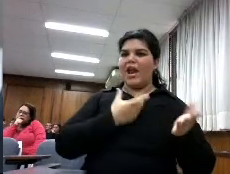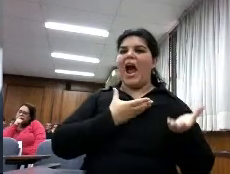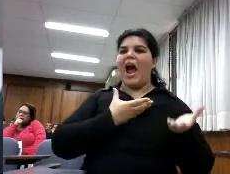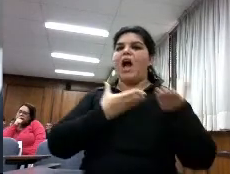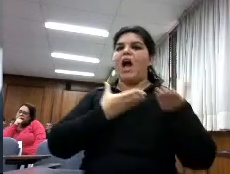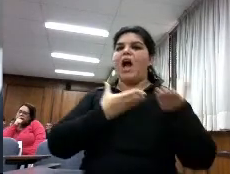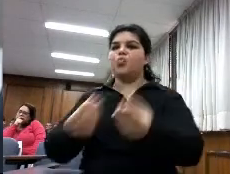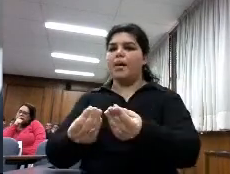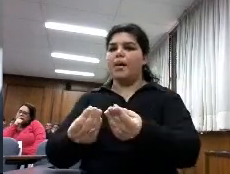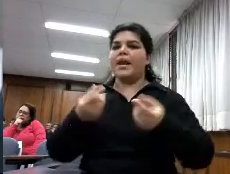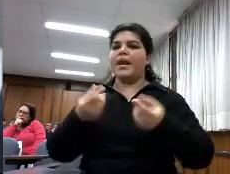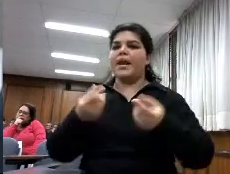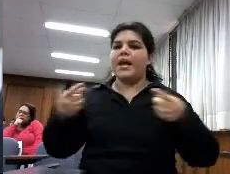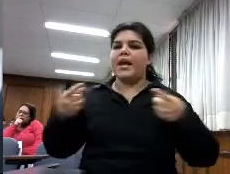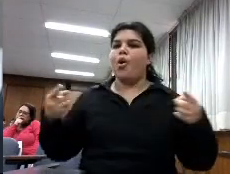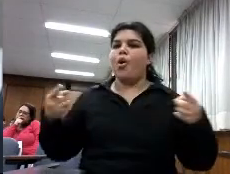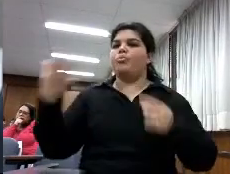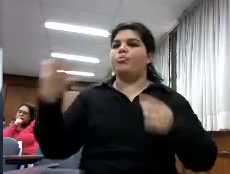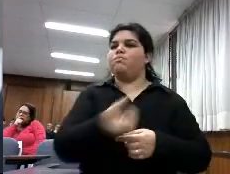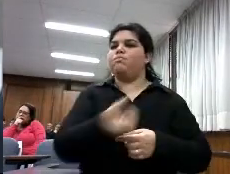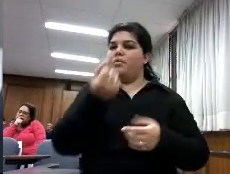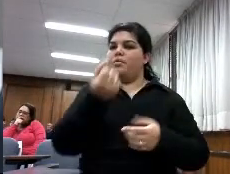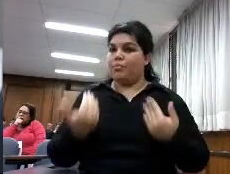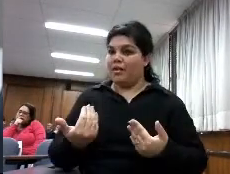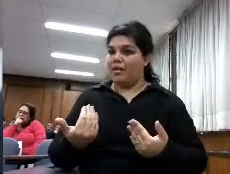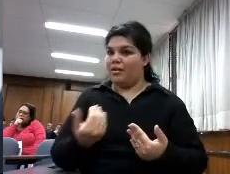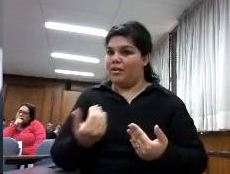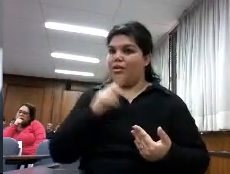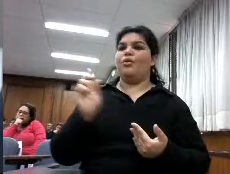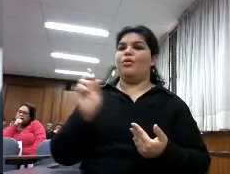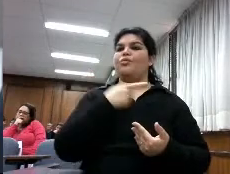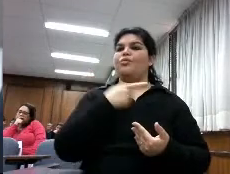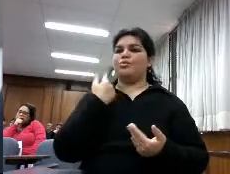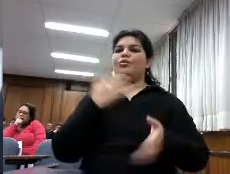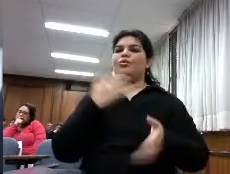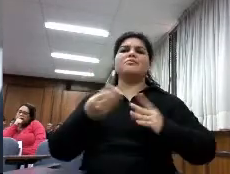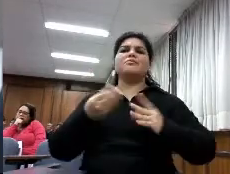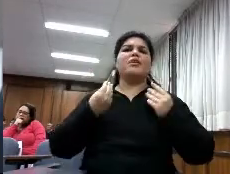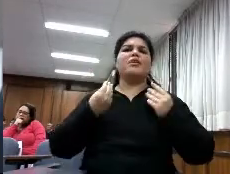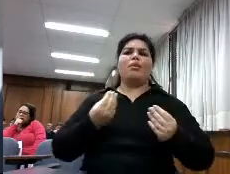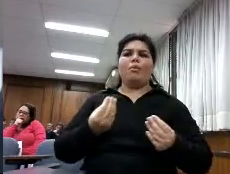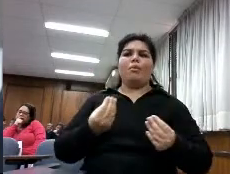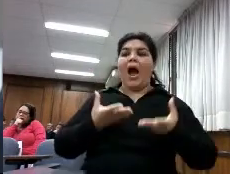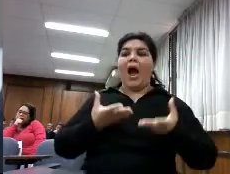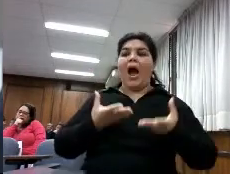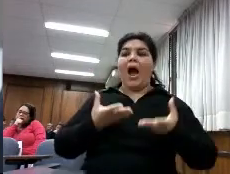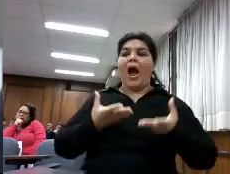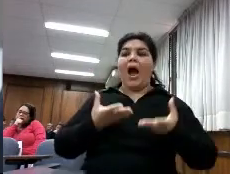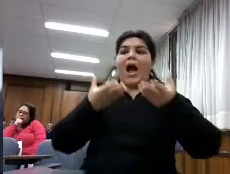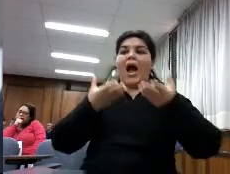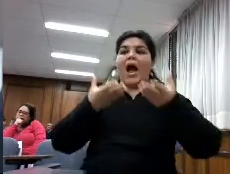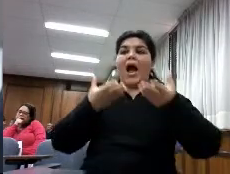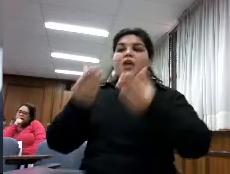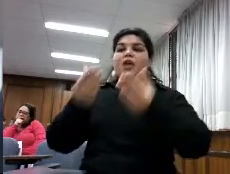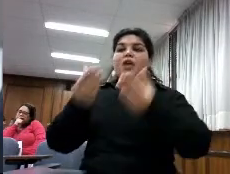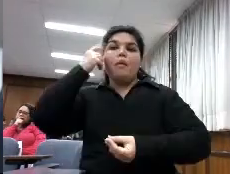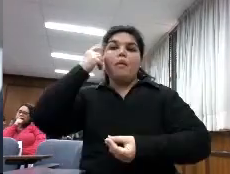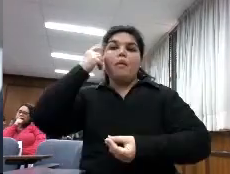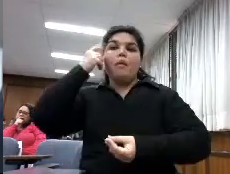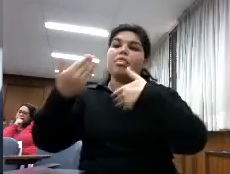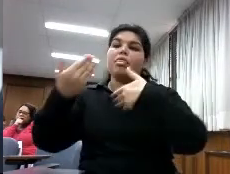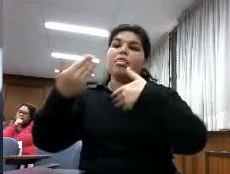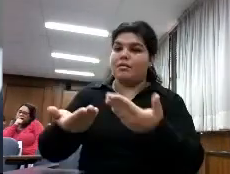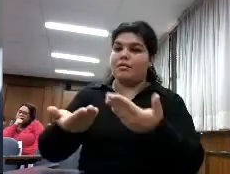reto final y eso lo hacemos a través de colaborar con el aprendizaje de una manera holística no